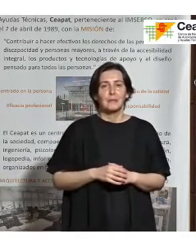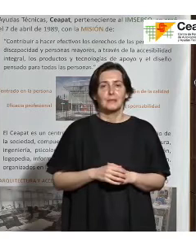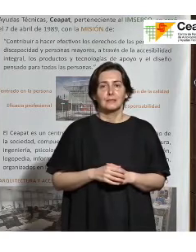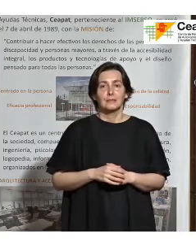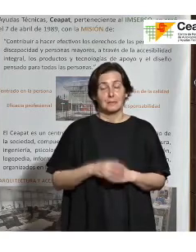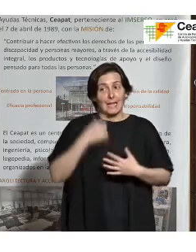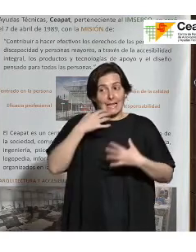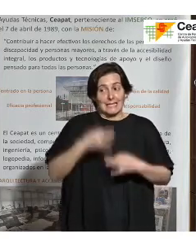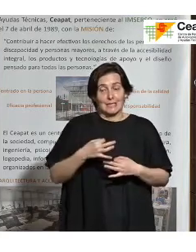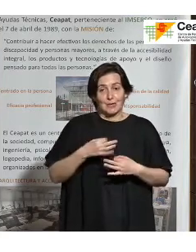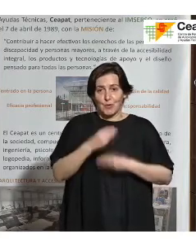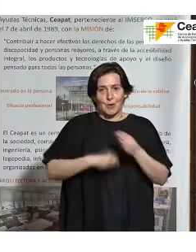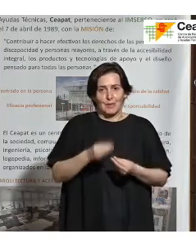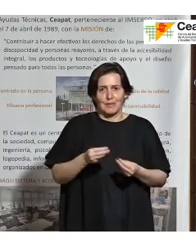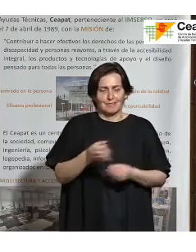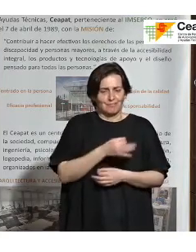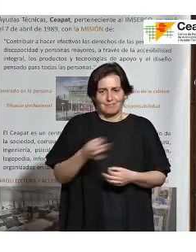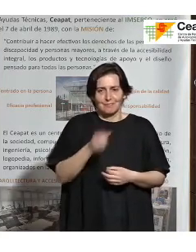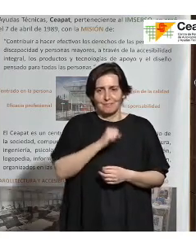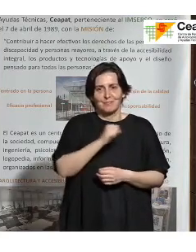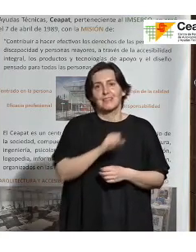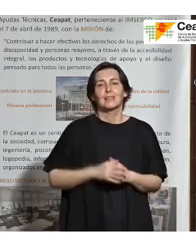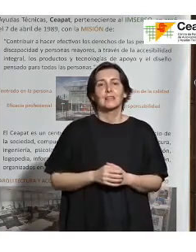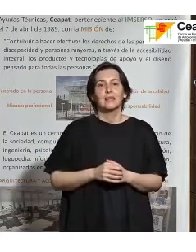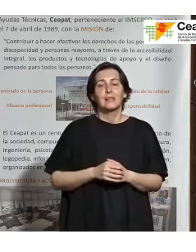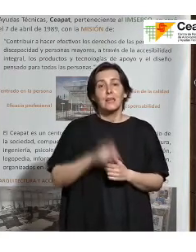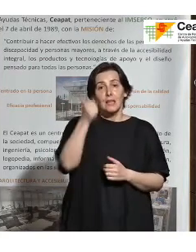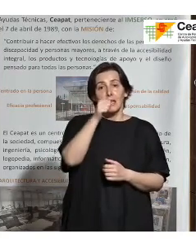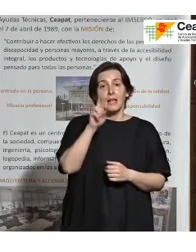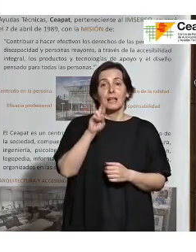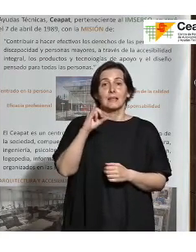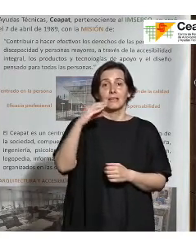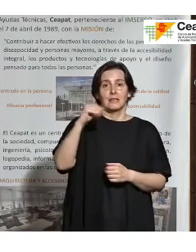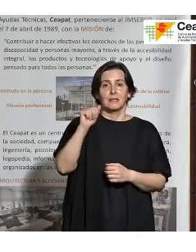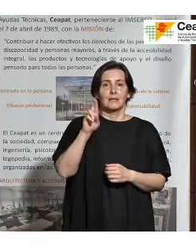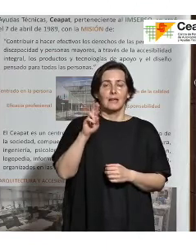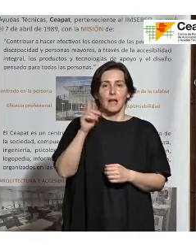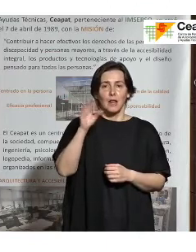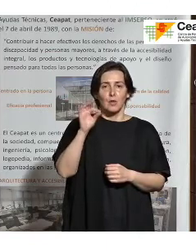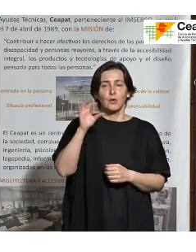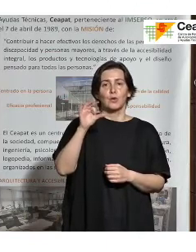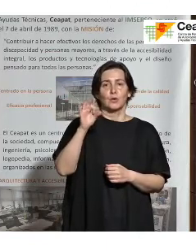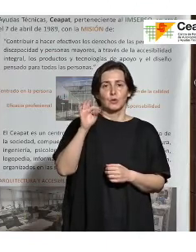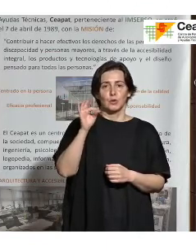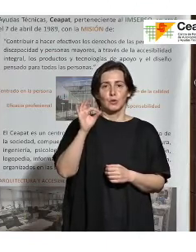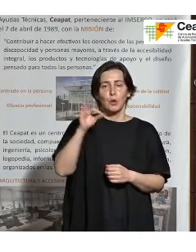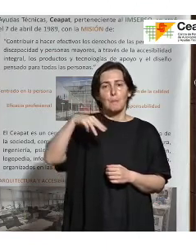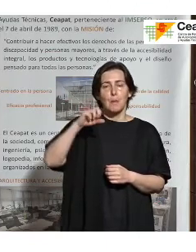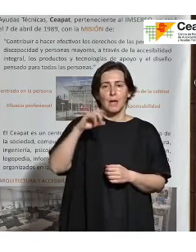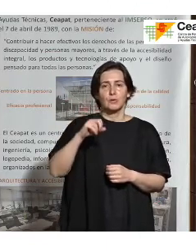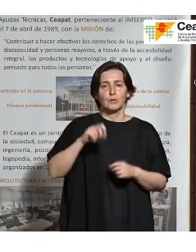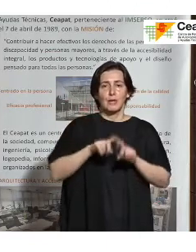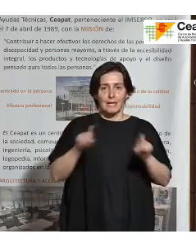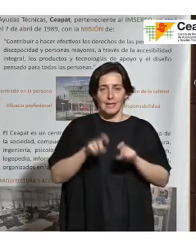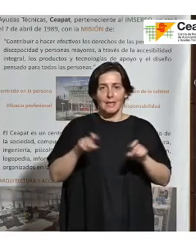Seguro que lo hacéis genial. Y Ricardo, finalmente, Ricardo Sotomayor, es ingeniero informático